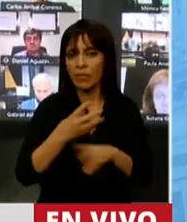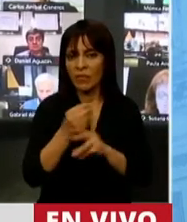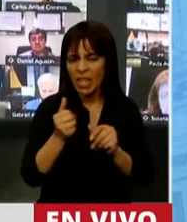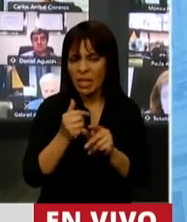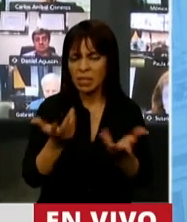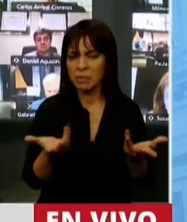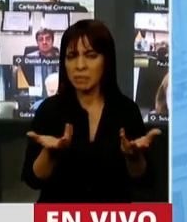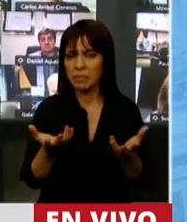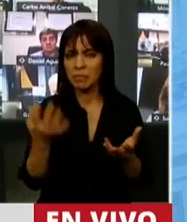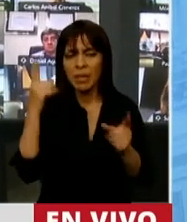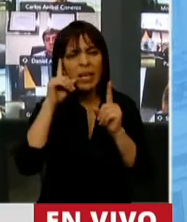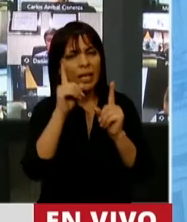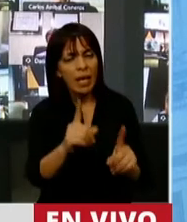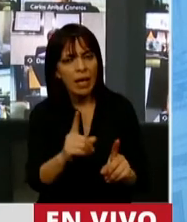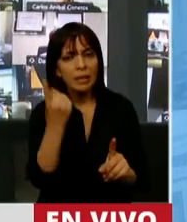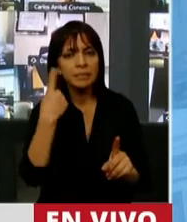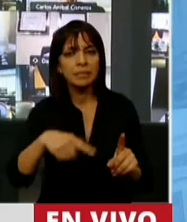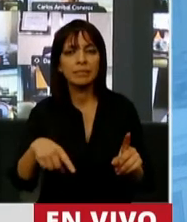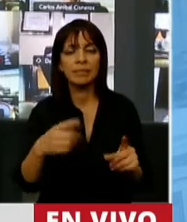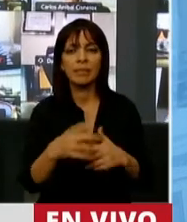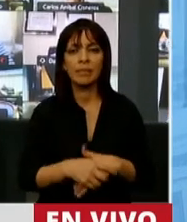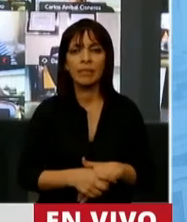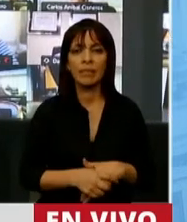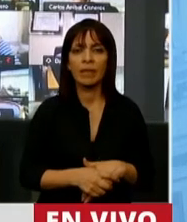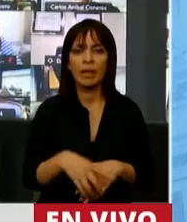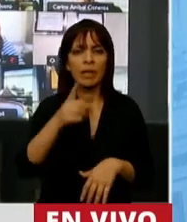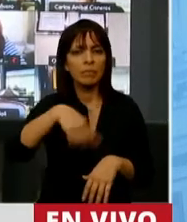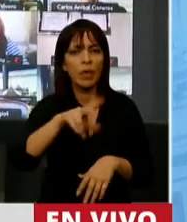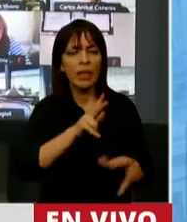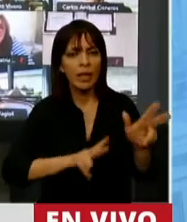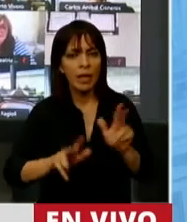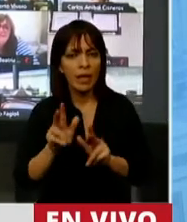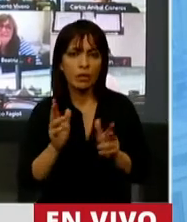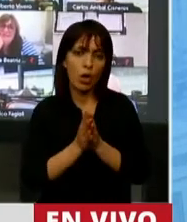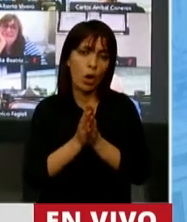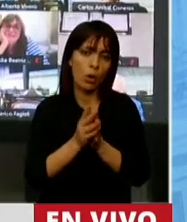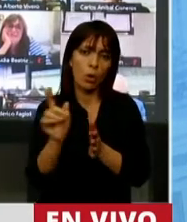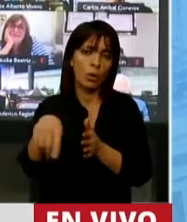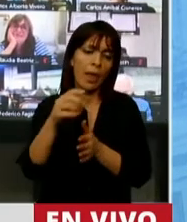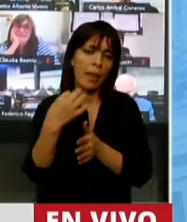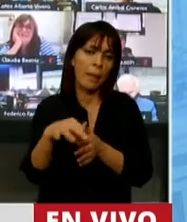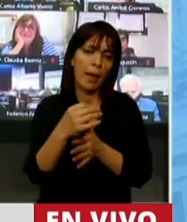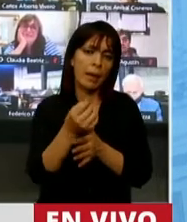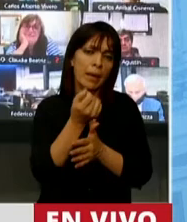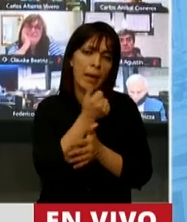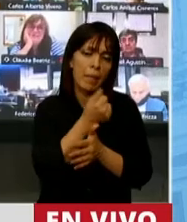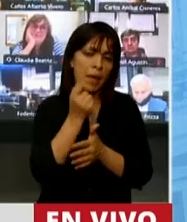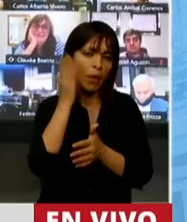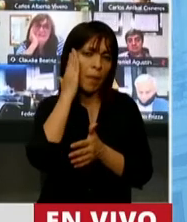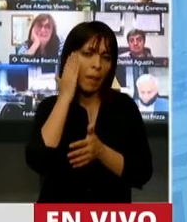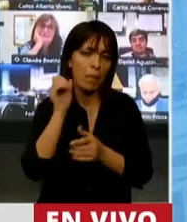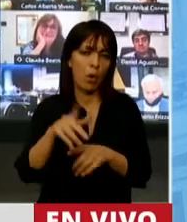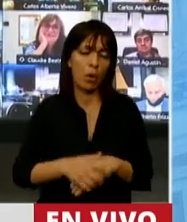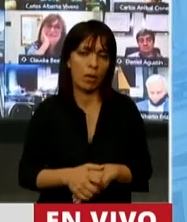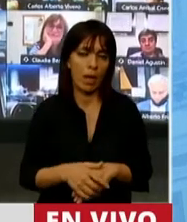creer de lo que dijeron? Yo les recomendaría que tomen Memoriol, porque estuvieron hace